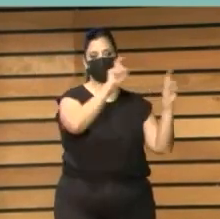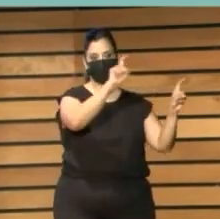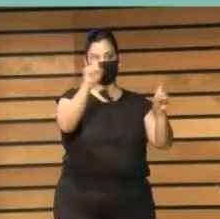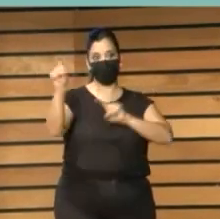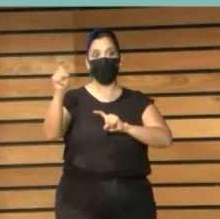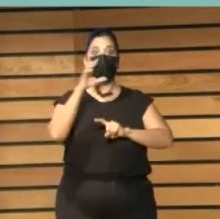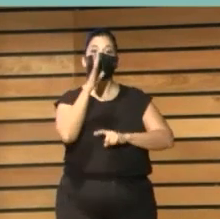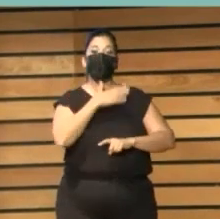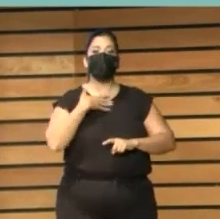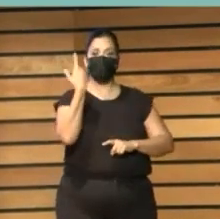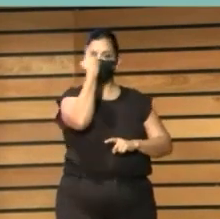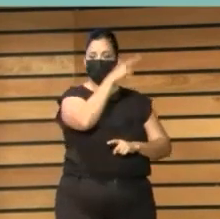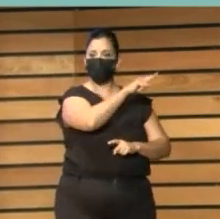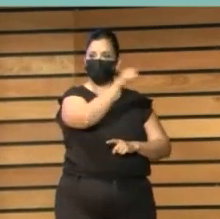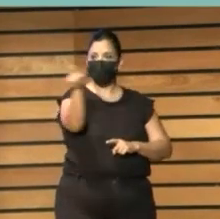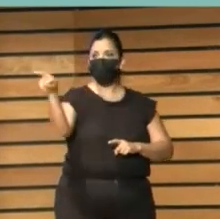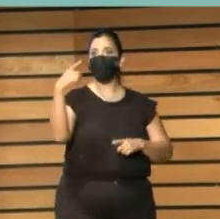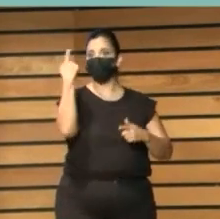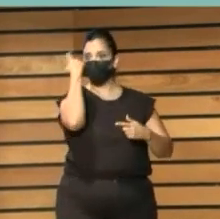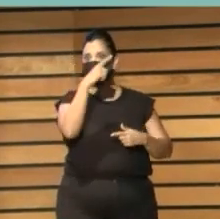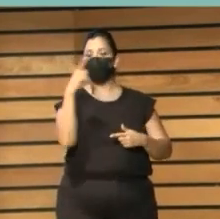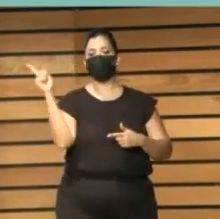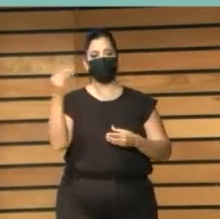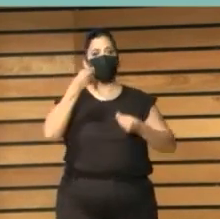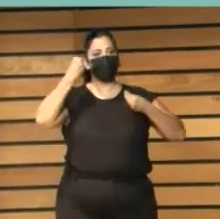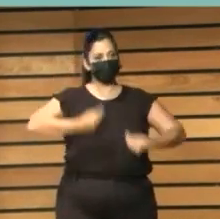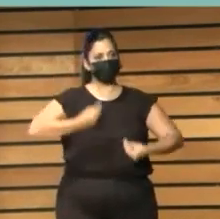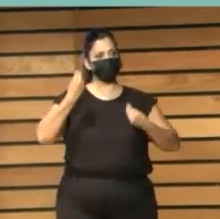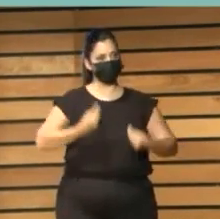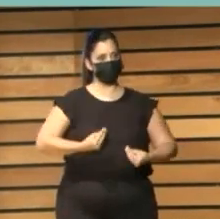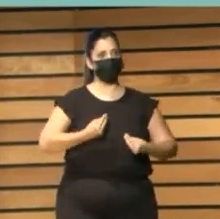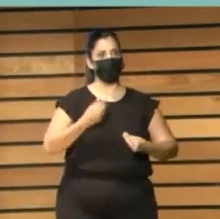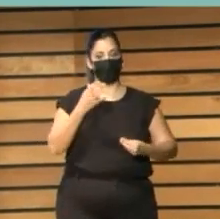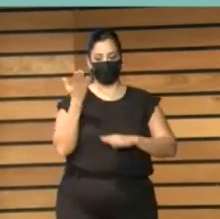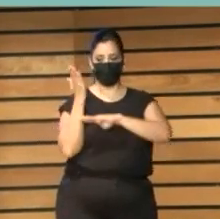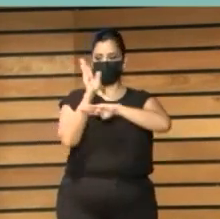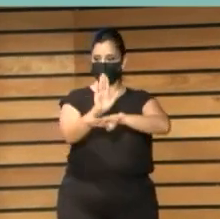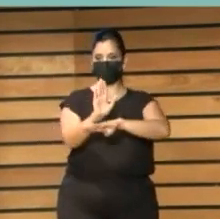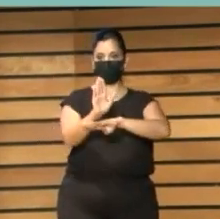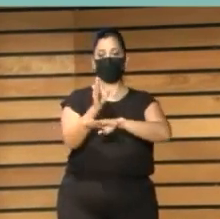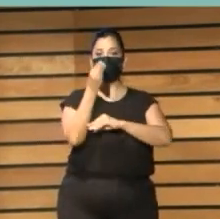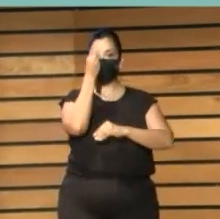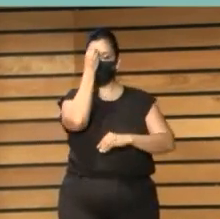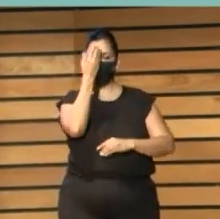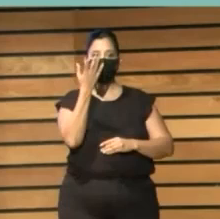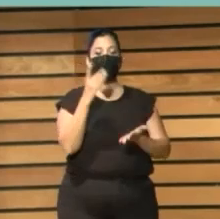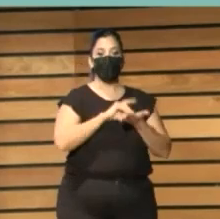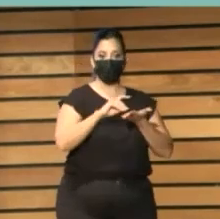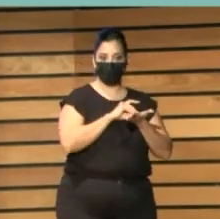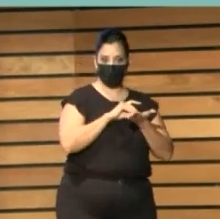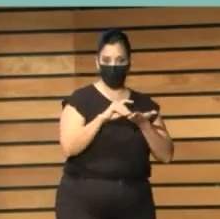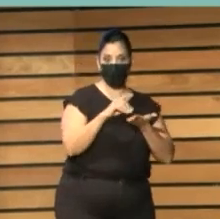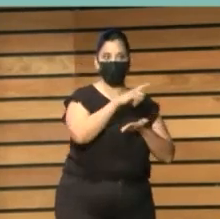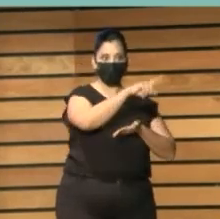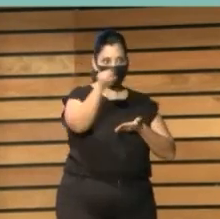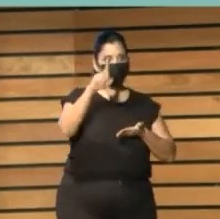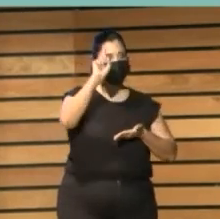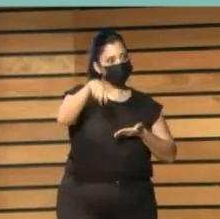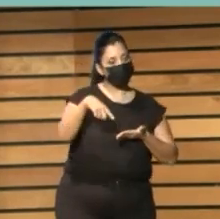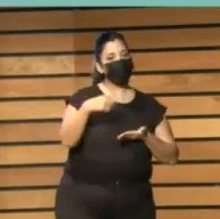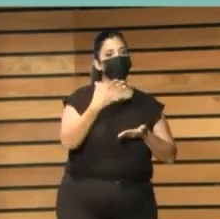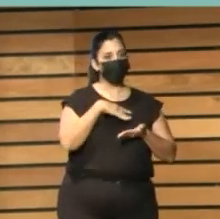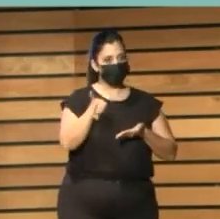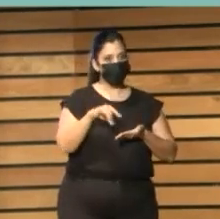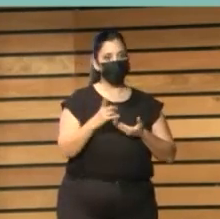adecuada y en qué medida consideran ellos que tienen la adecuada y suficiente competencia digital o en qué ámbitos requerirían una